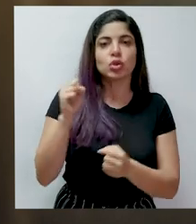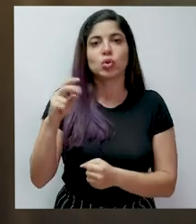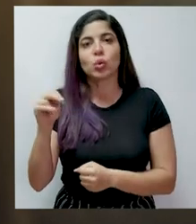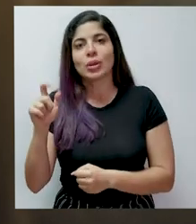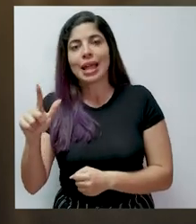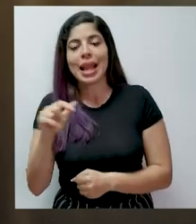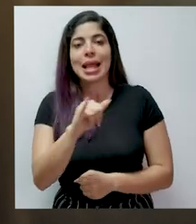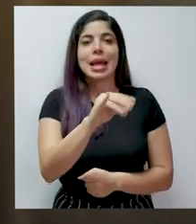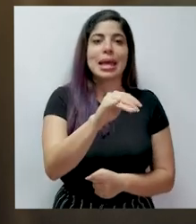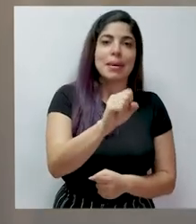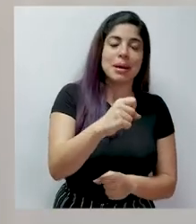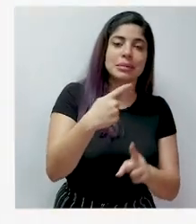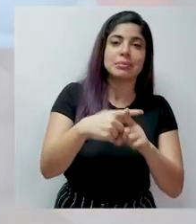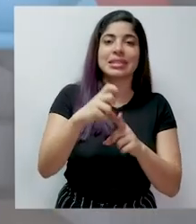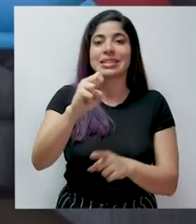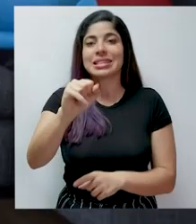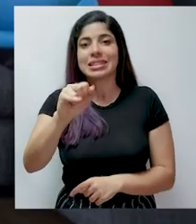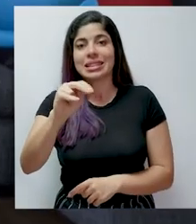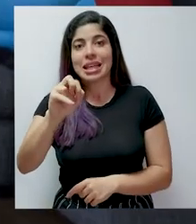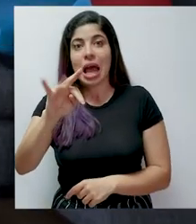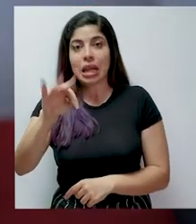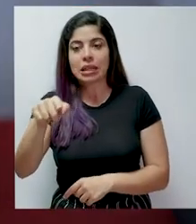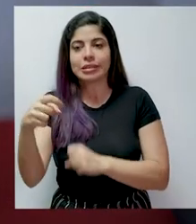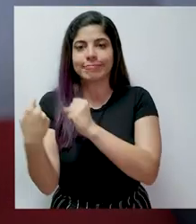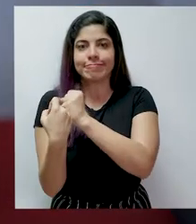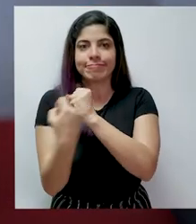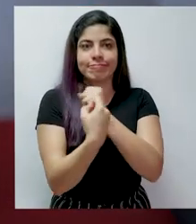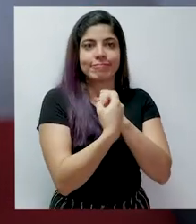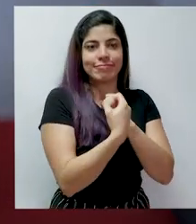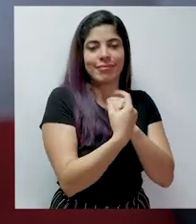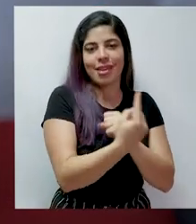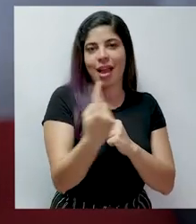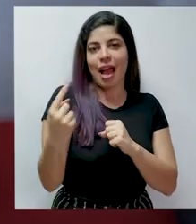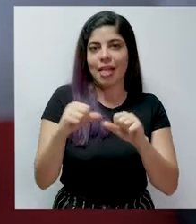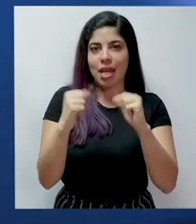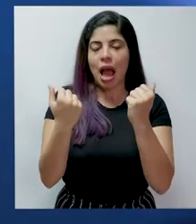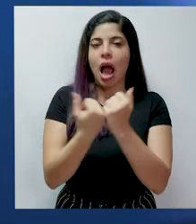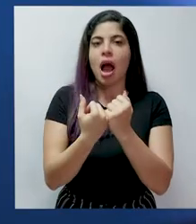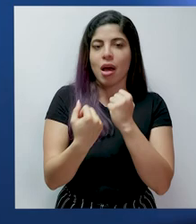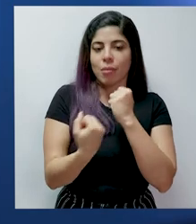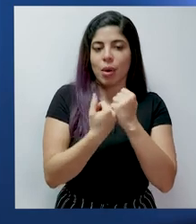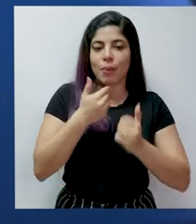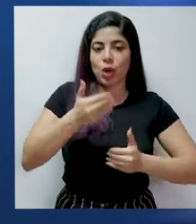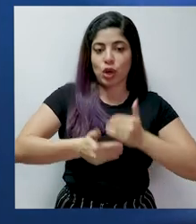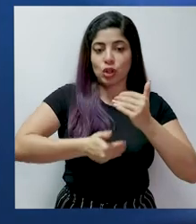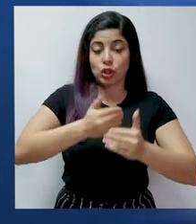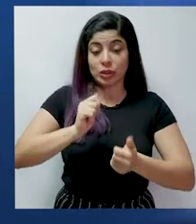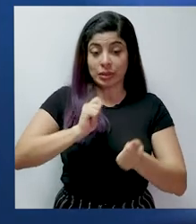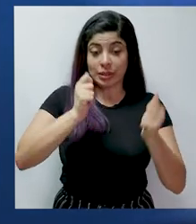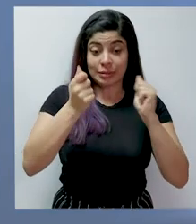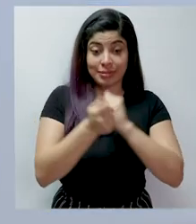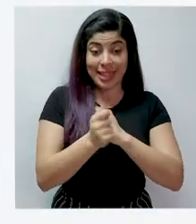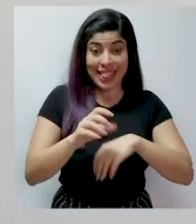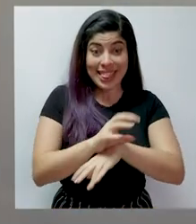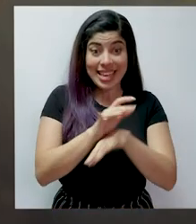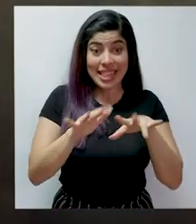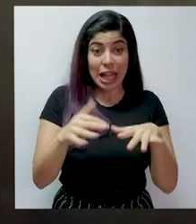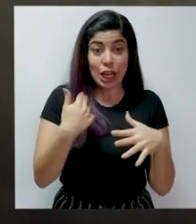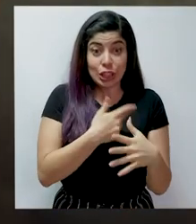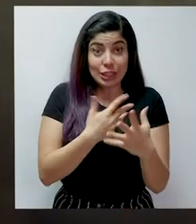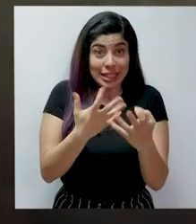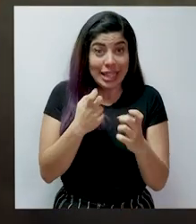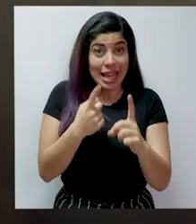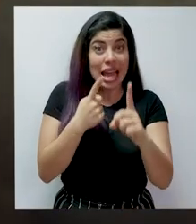la SUTEL, el IMAS y SINAR, quienes han apoyado el proceso desde sus ámbitos de competencia. La transformación digital a la que